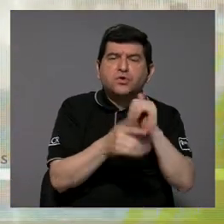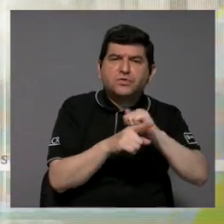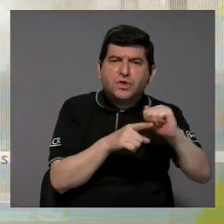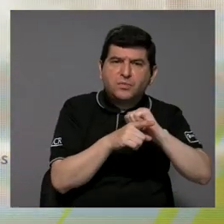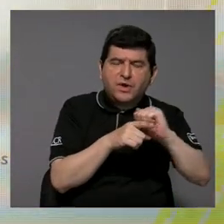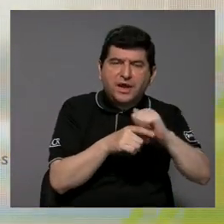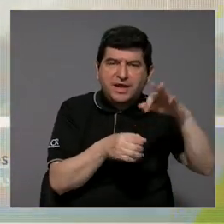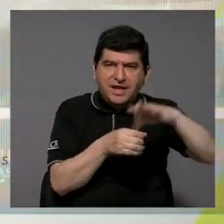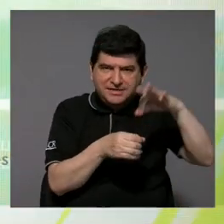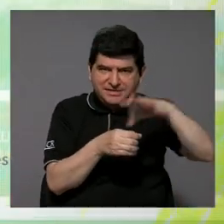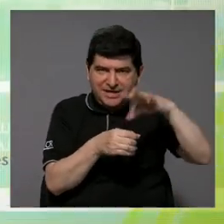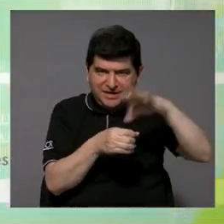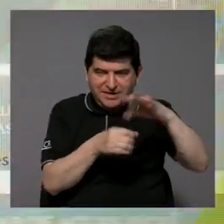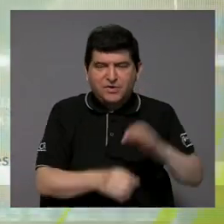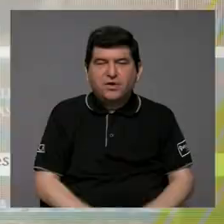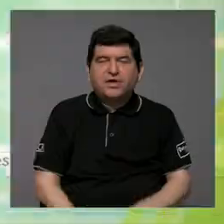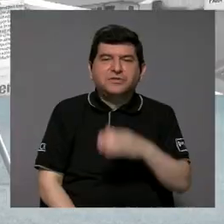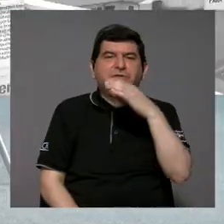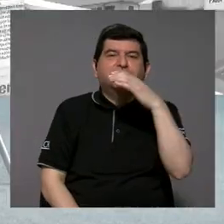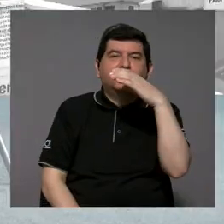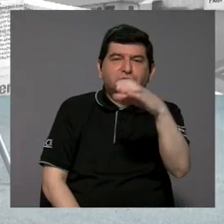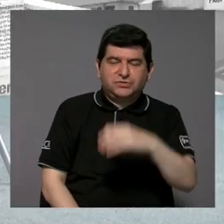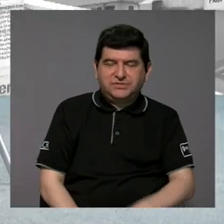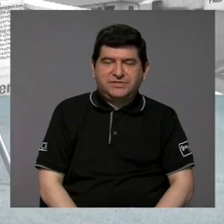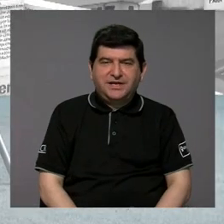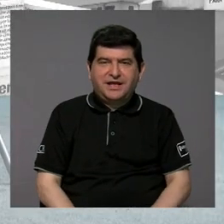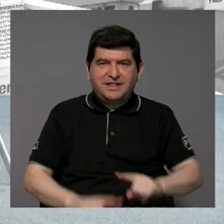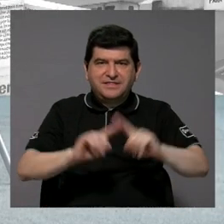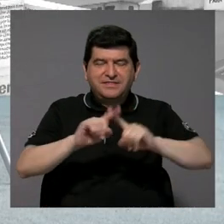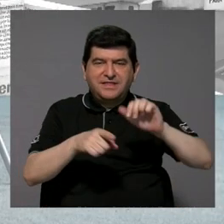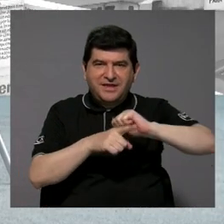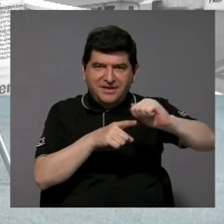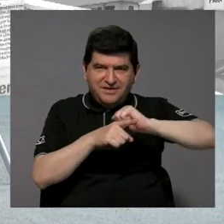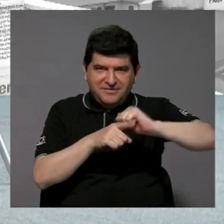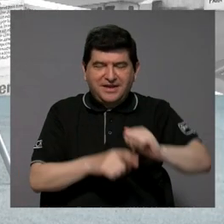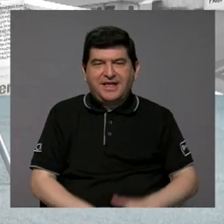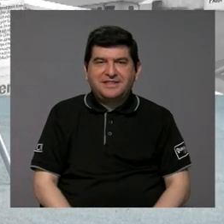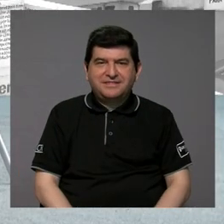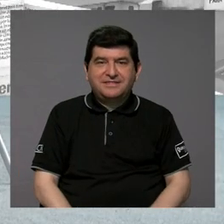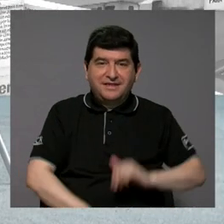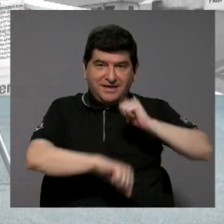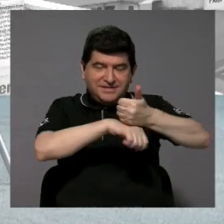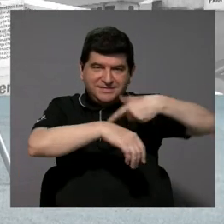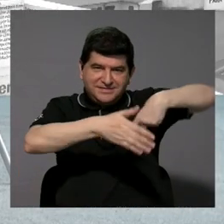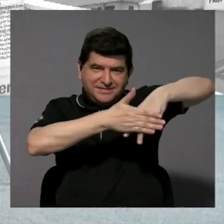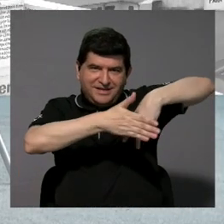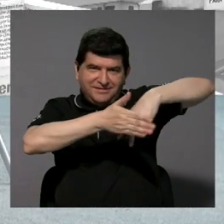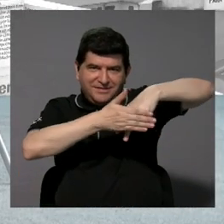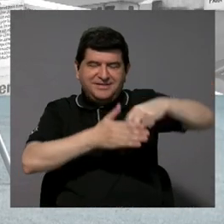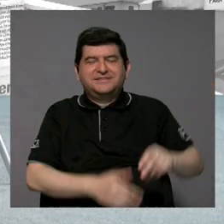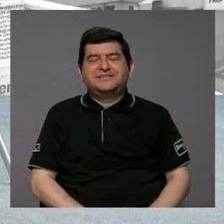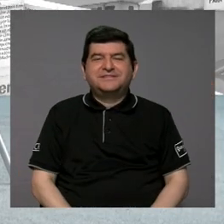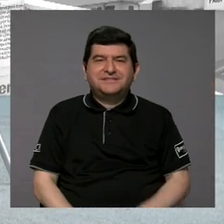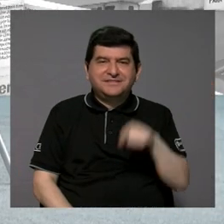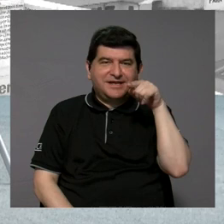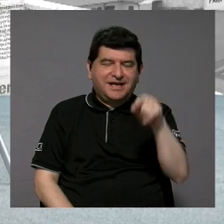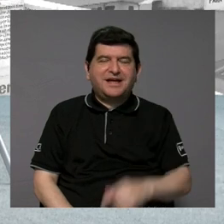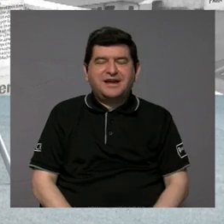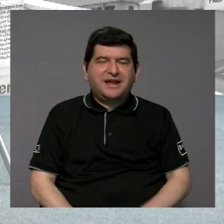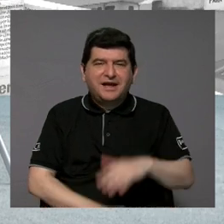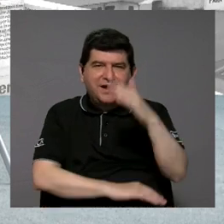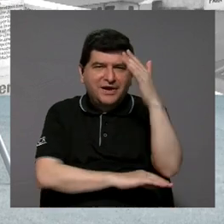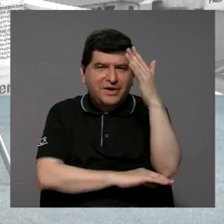agrícolas que aconsejan ciertas prácticas, como colocar barreras de cetos vivos, de